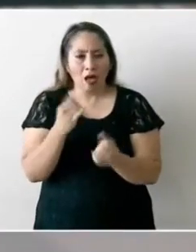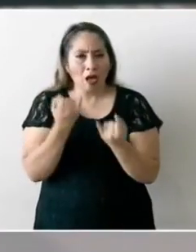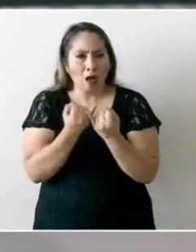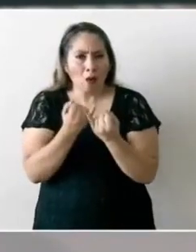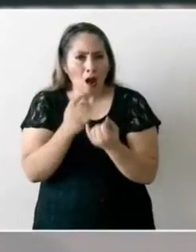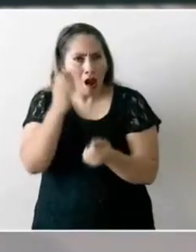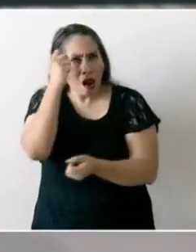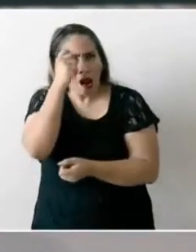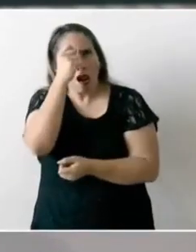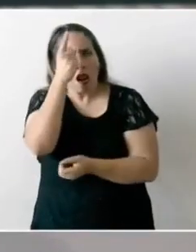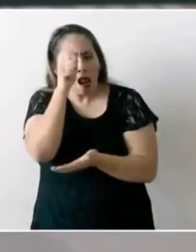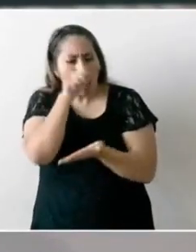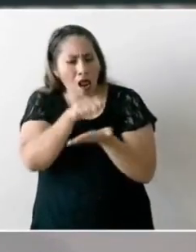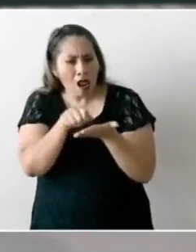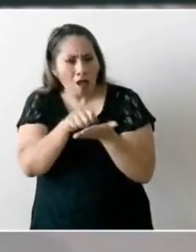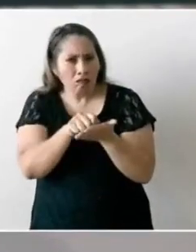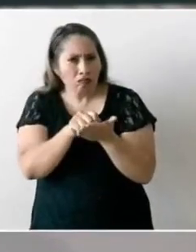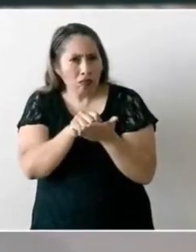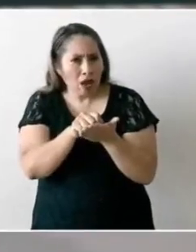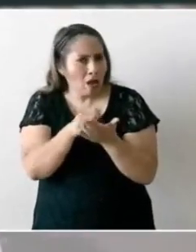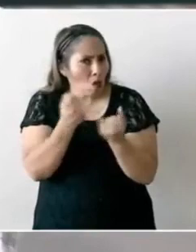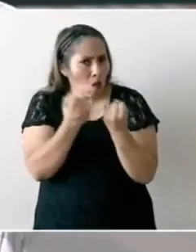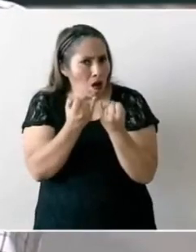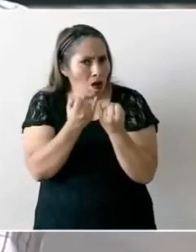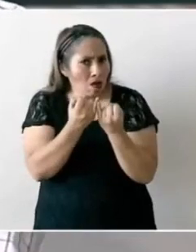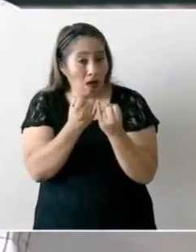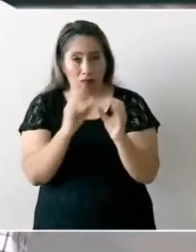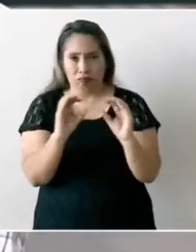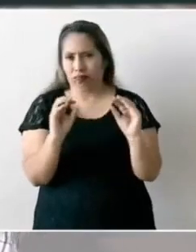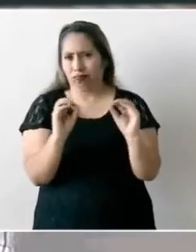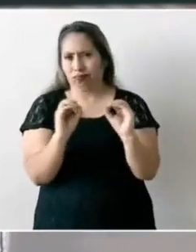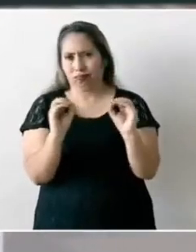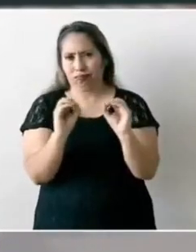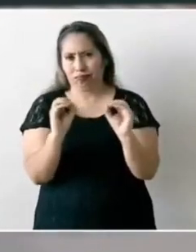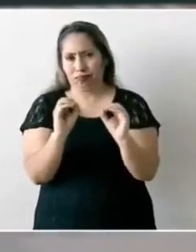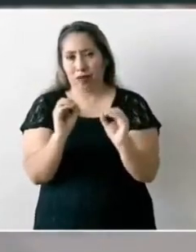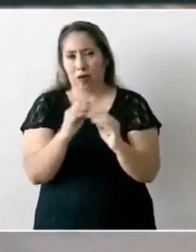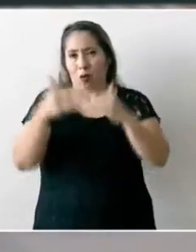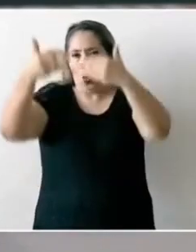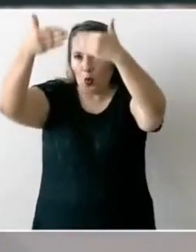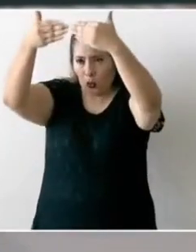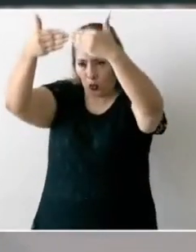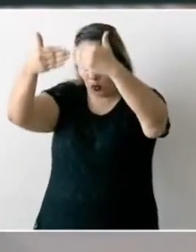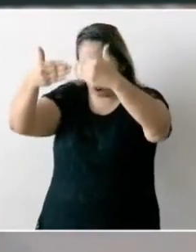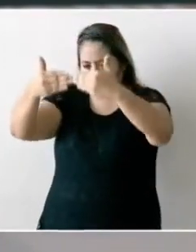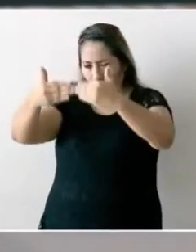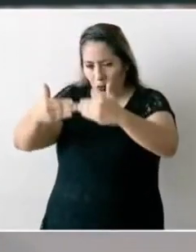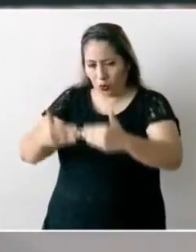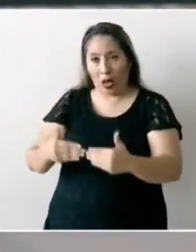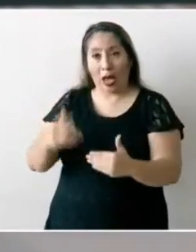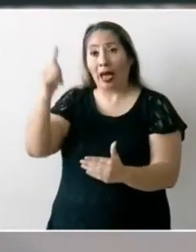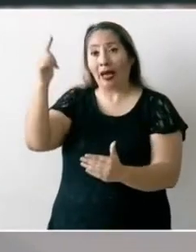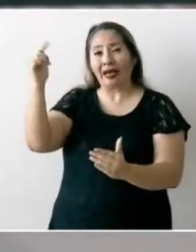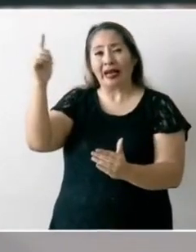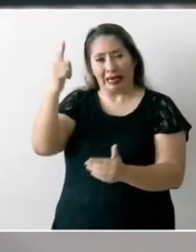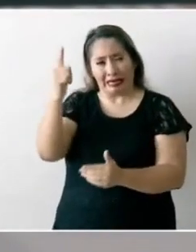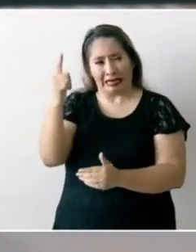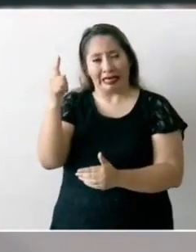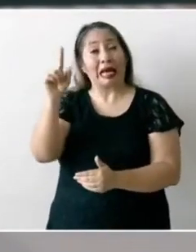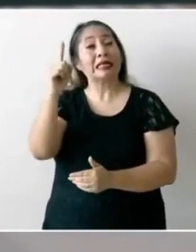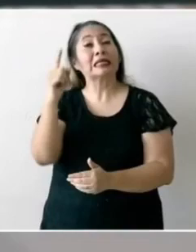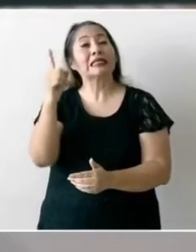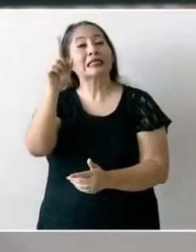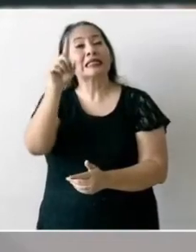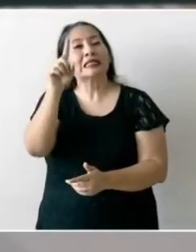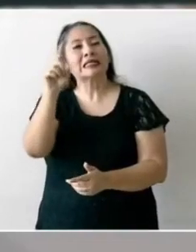que significaba una cortina de 105 metros sino dejar la cortina a 80